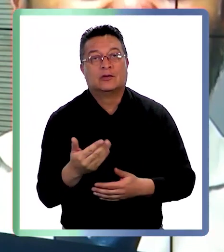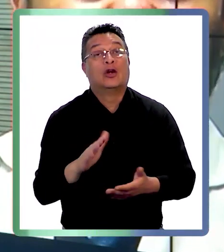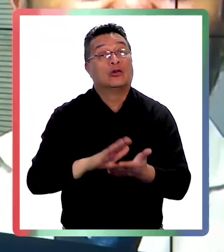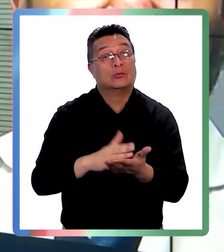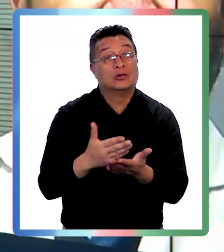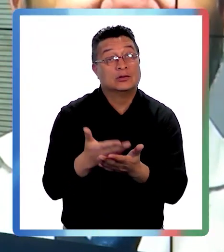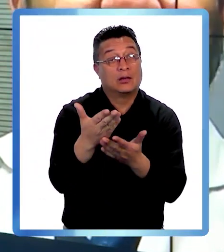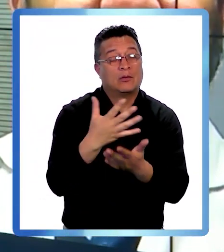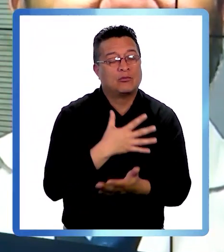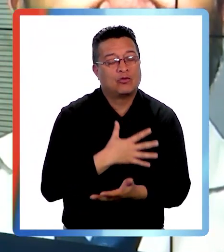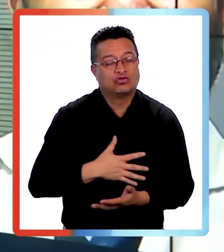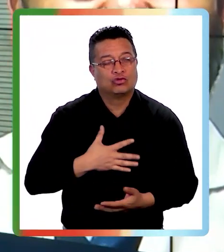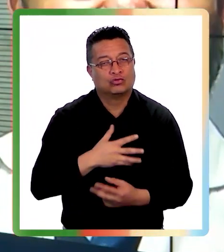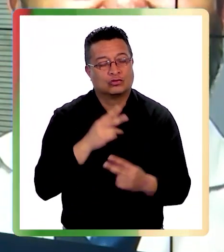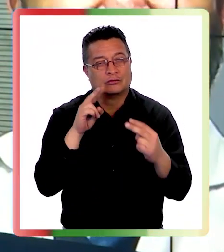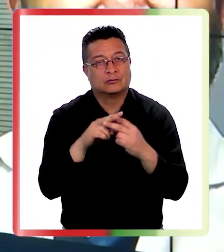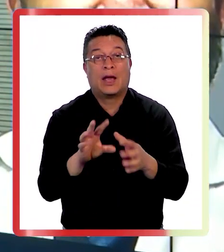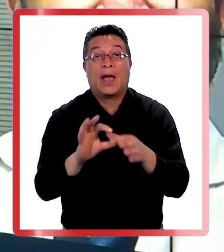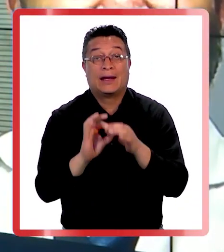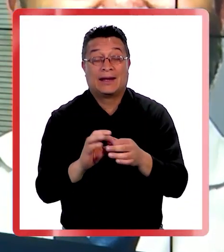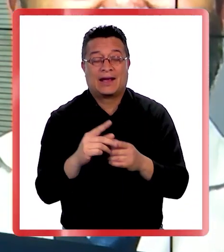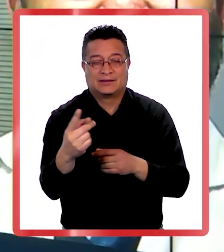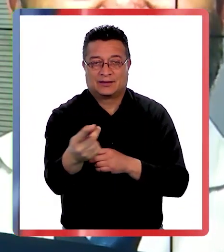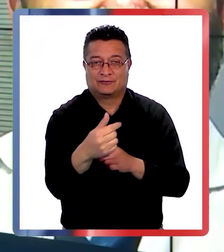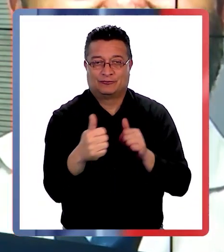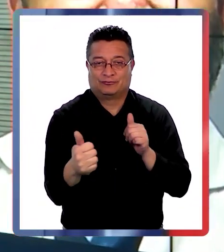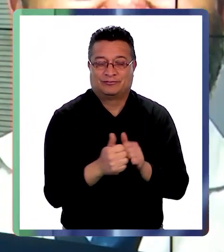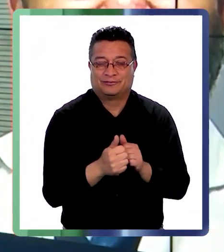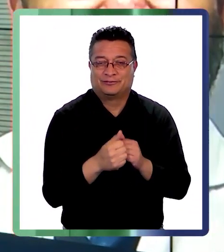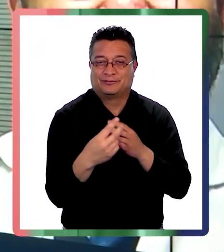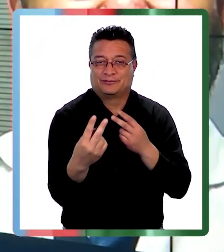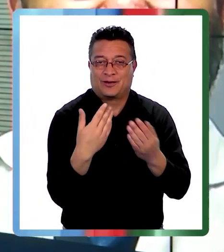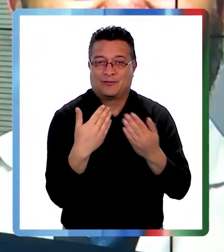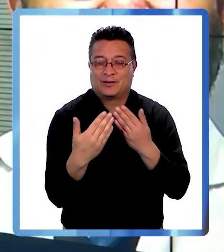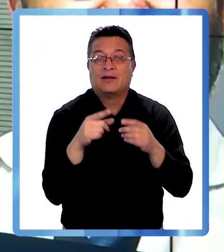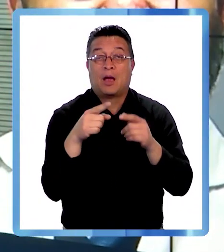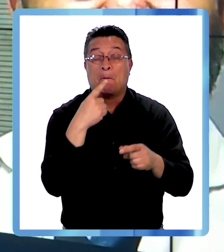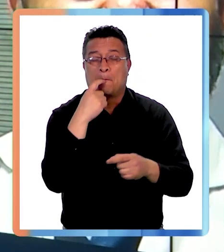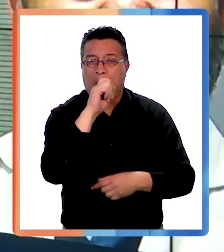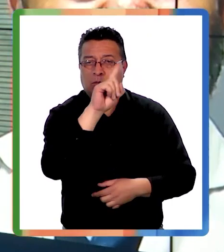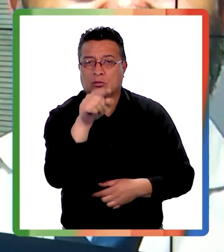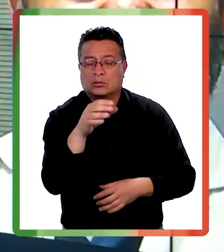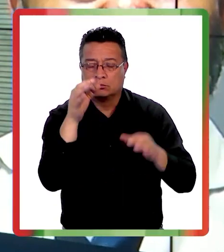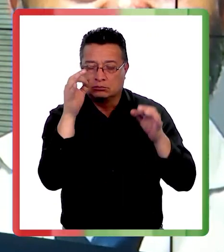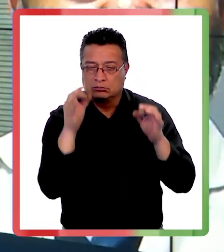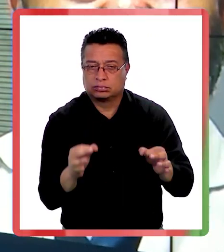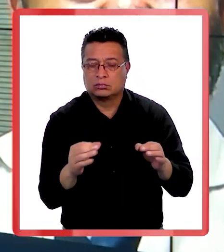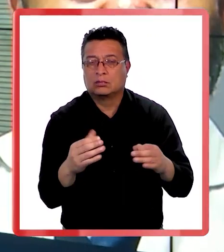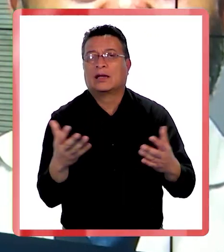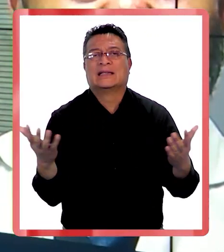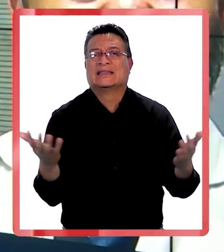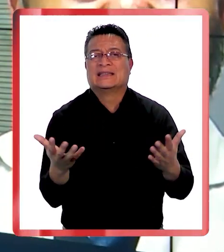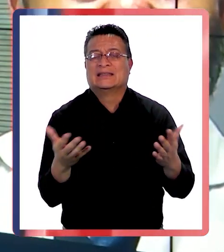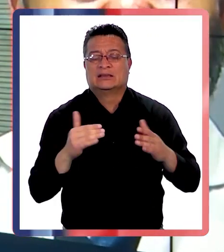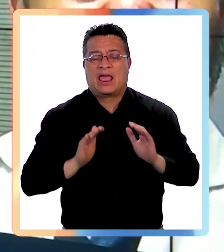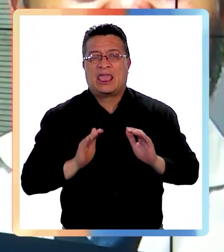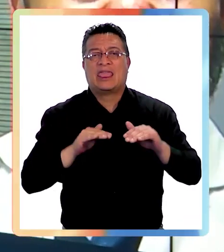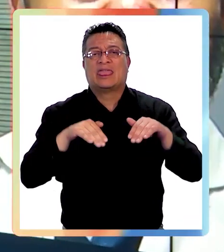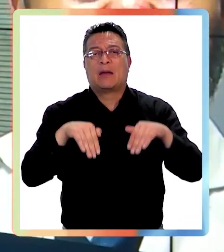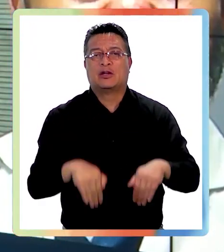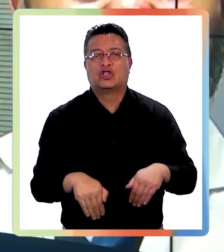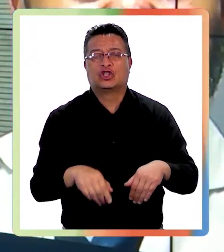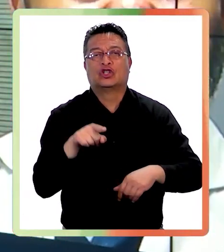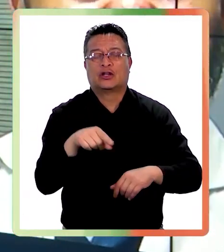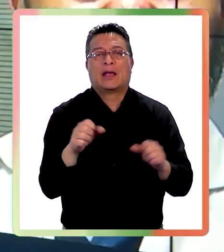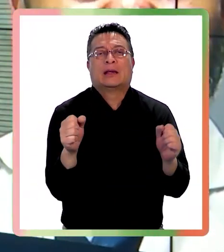tal? Mucho gusto. Muchas gracias por acompañarnos. Bueno, preguntar y también definir desde el principio qué es la depresión